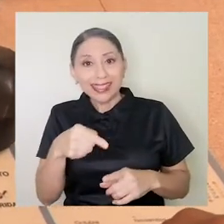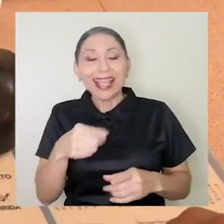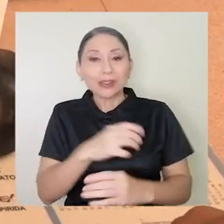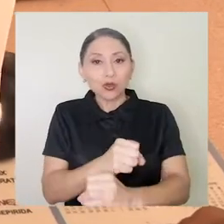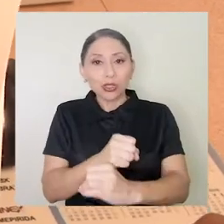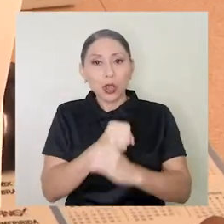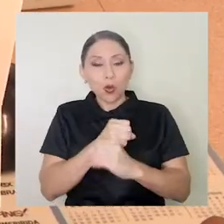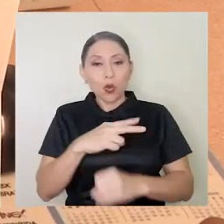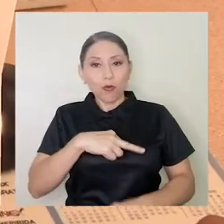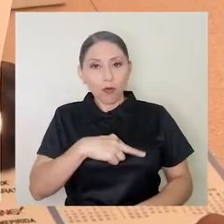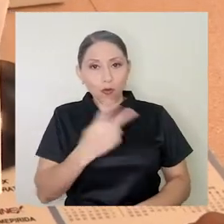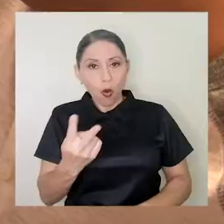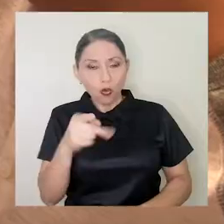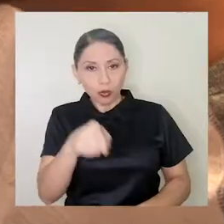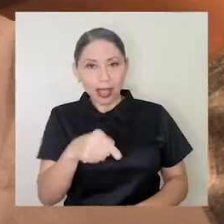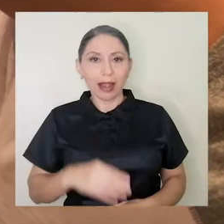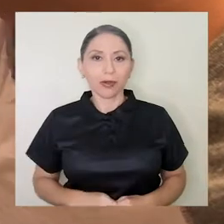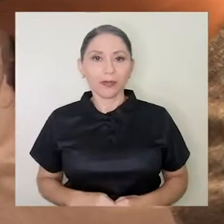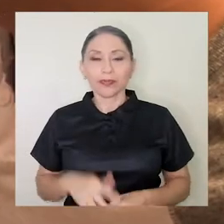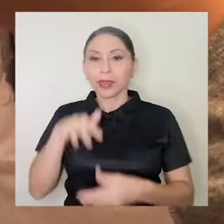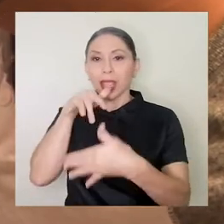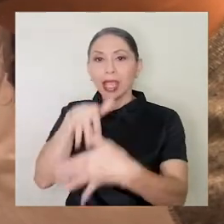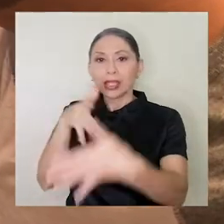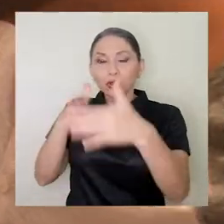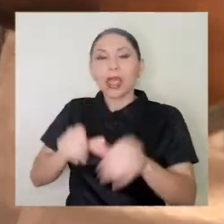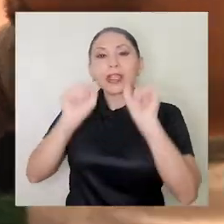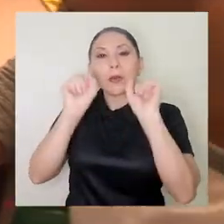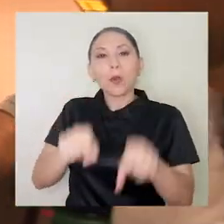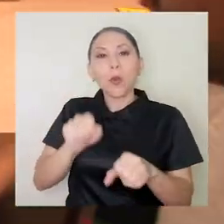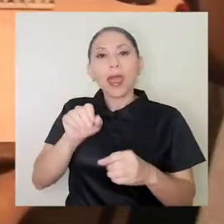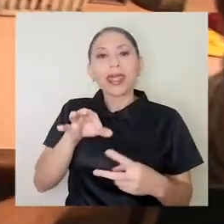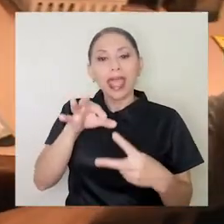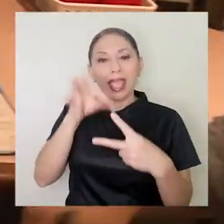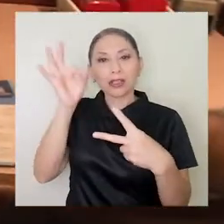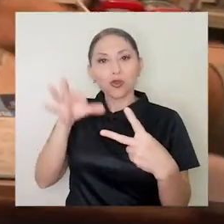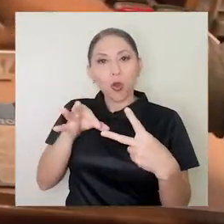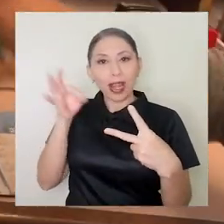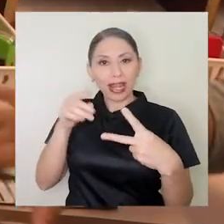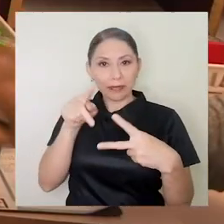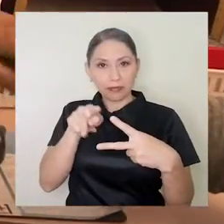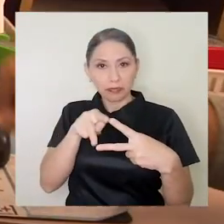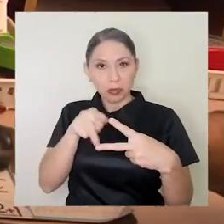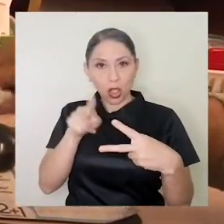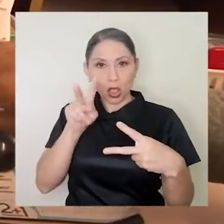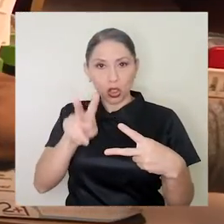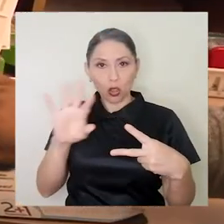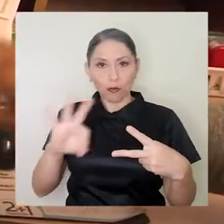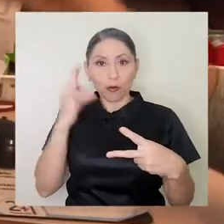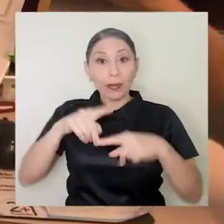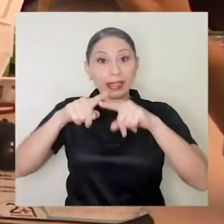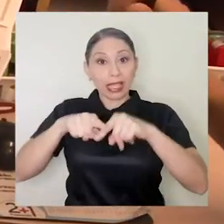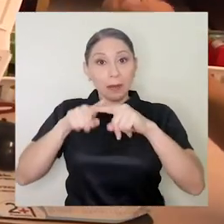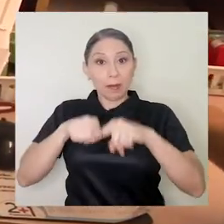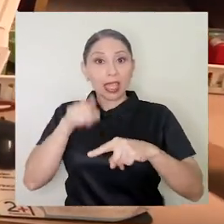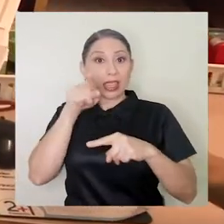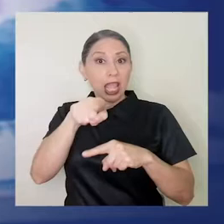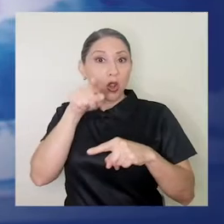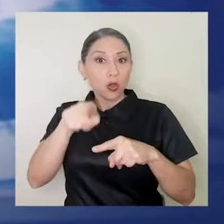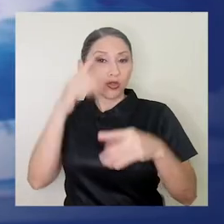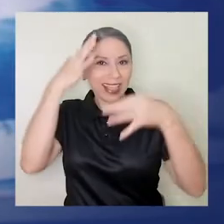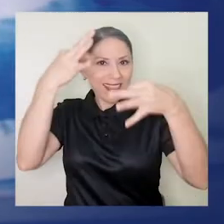seguro voluntario. El estudiante puede escoger entre dos tipos de modalidades de acuerdo a su conveniencia.